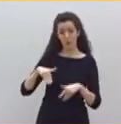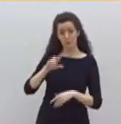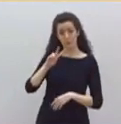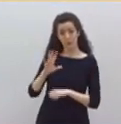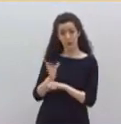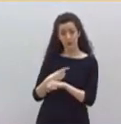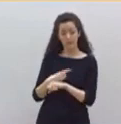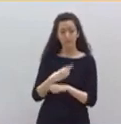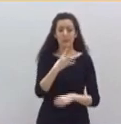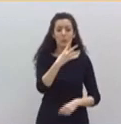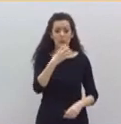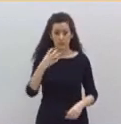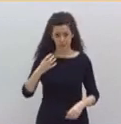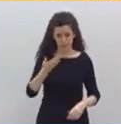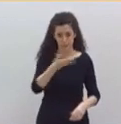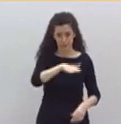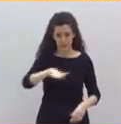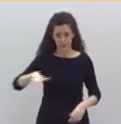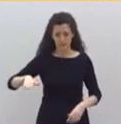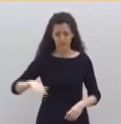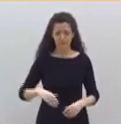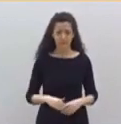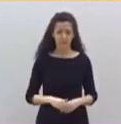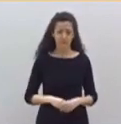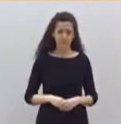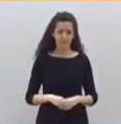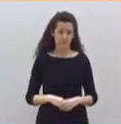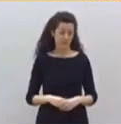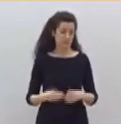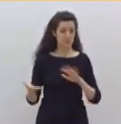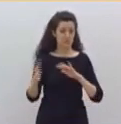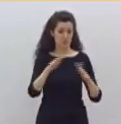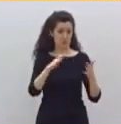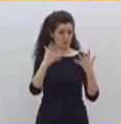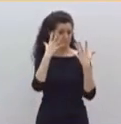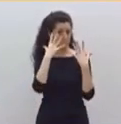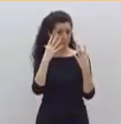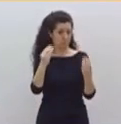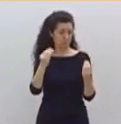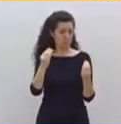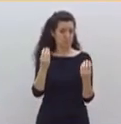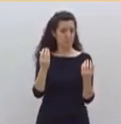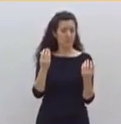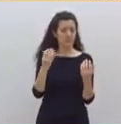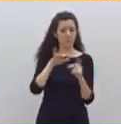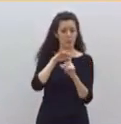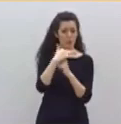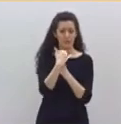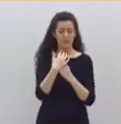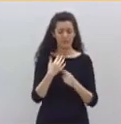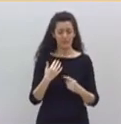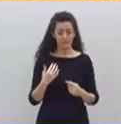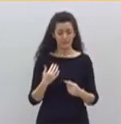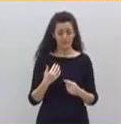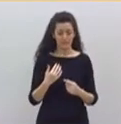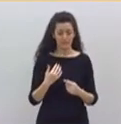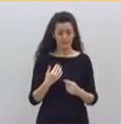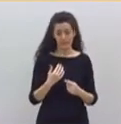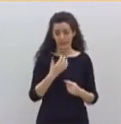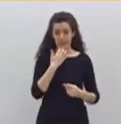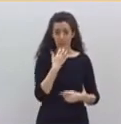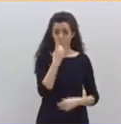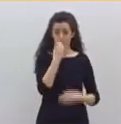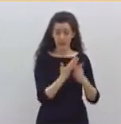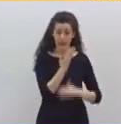hacernos una idea de la dimensión, ha habido jornadas en España en las que han muerto, ha habido más víctimas que cinco atentados del 11M.